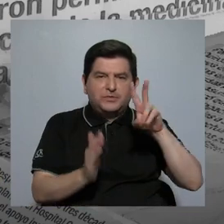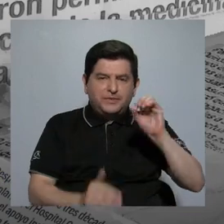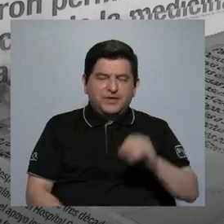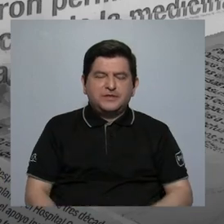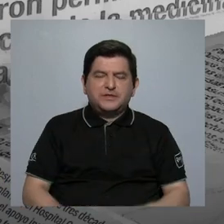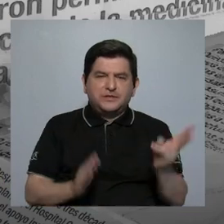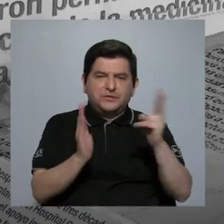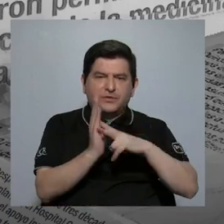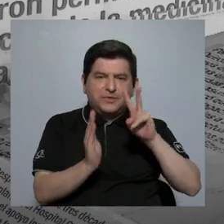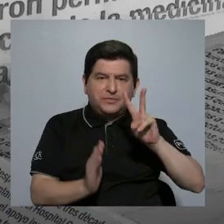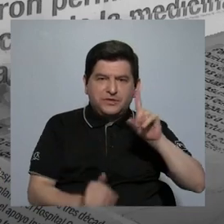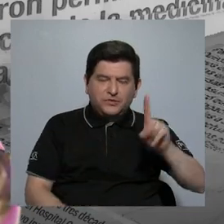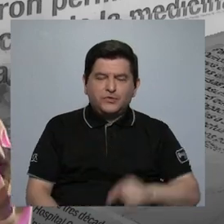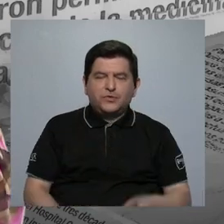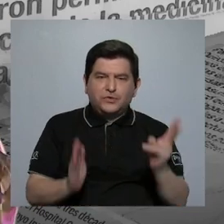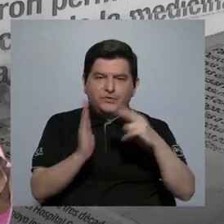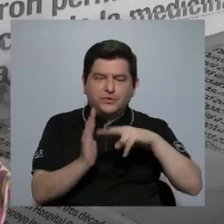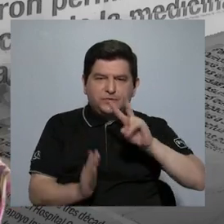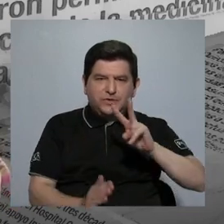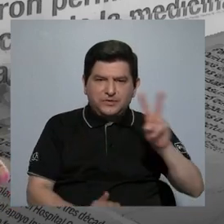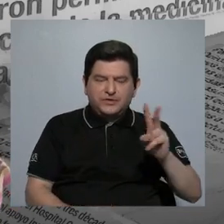2020, 2021, 2022 y 2023.